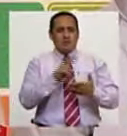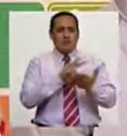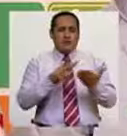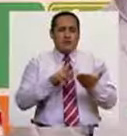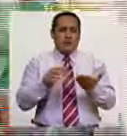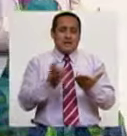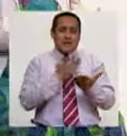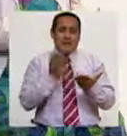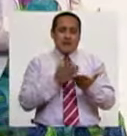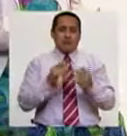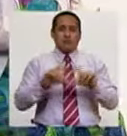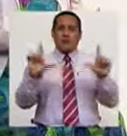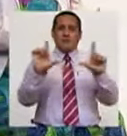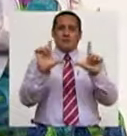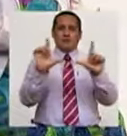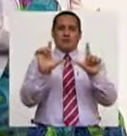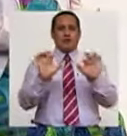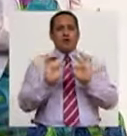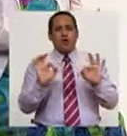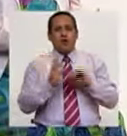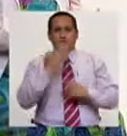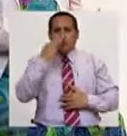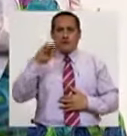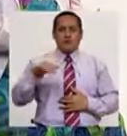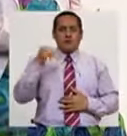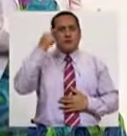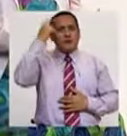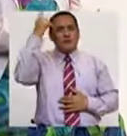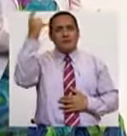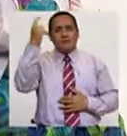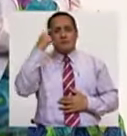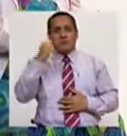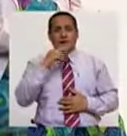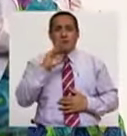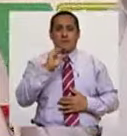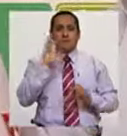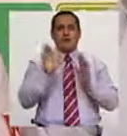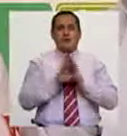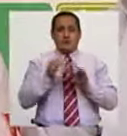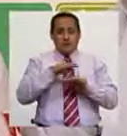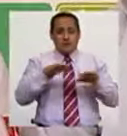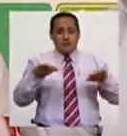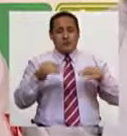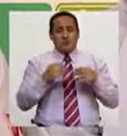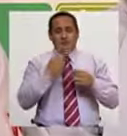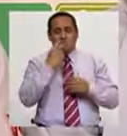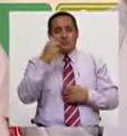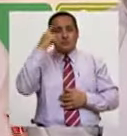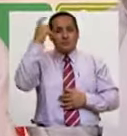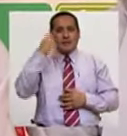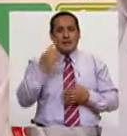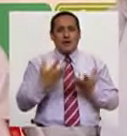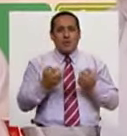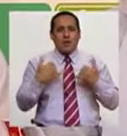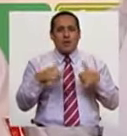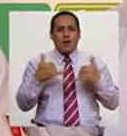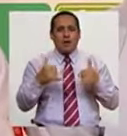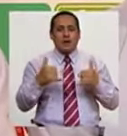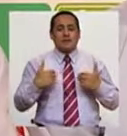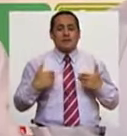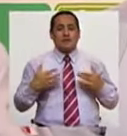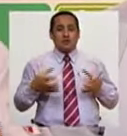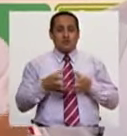las ecografías y es para nosotros un televisor. O lo que el niño en su imaginación puede desarrollar, porque son muy imaginativos, son personas muy dispuestas al juego.